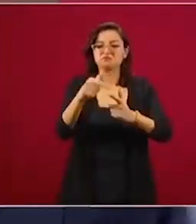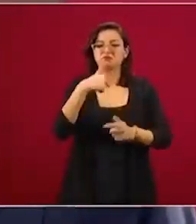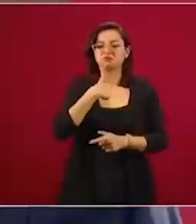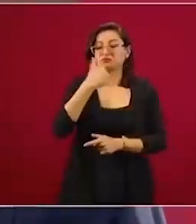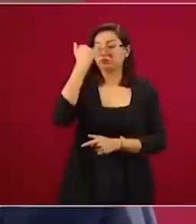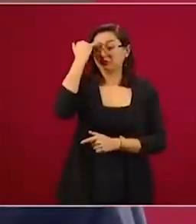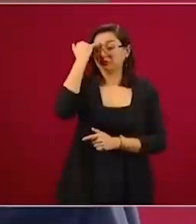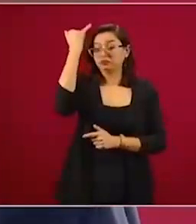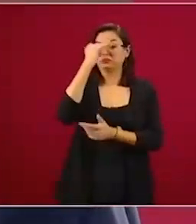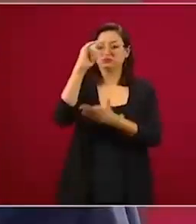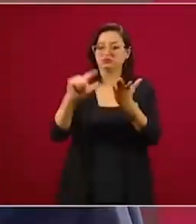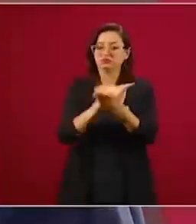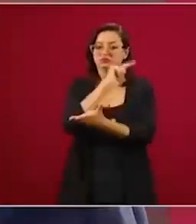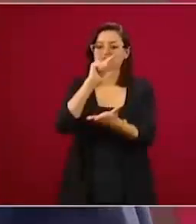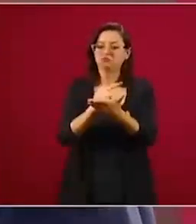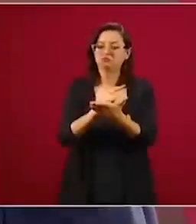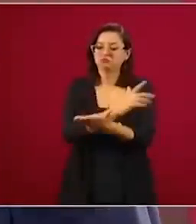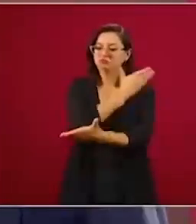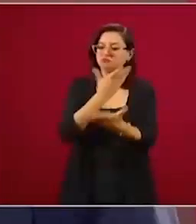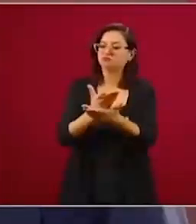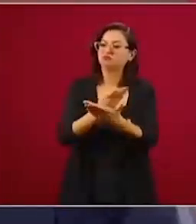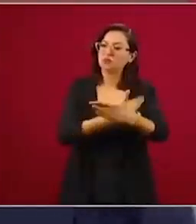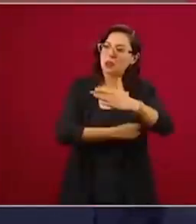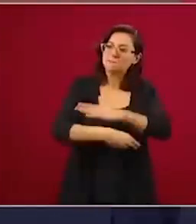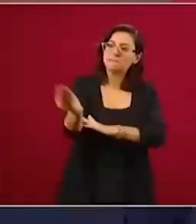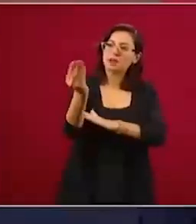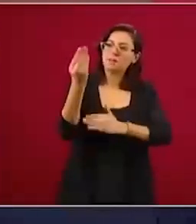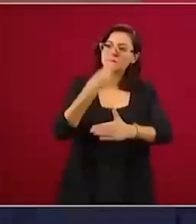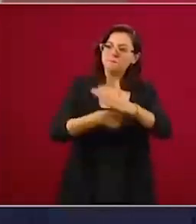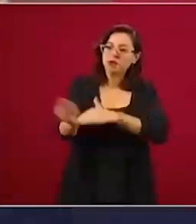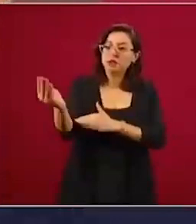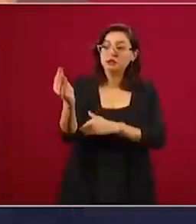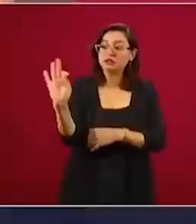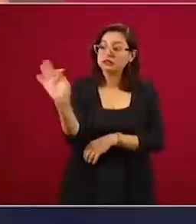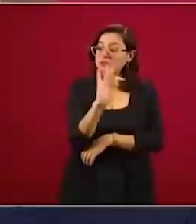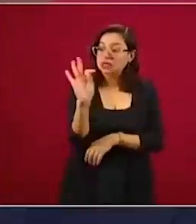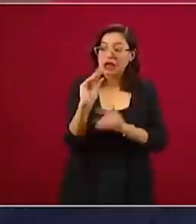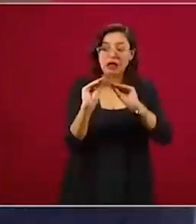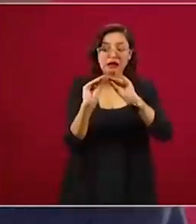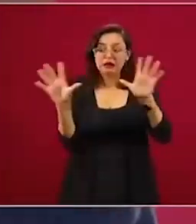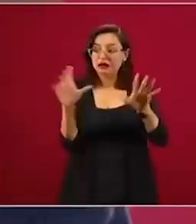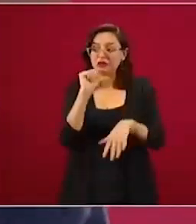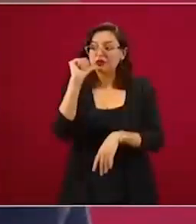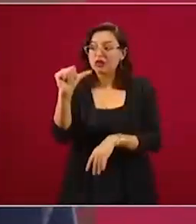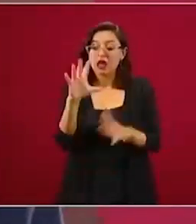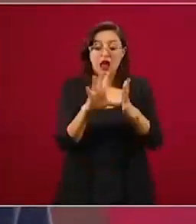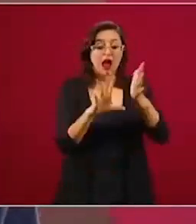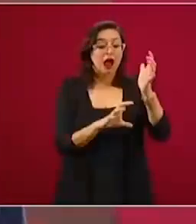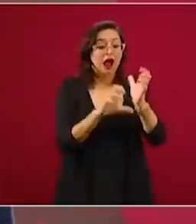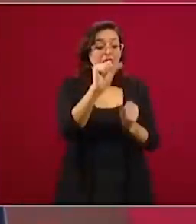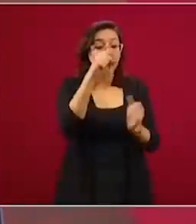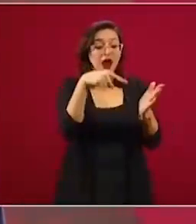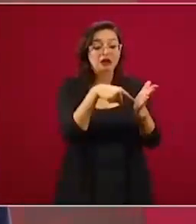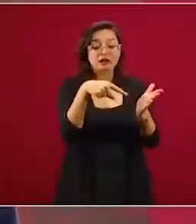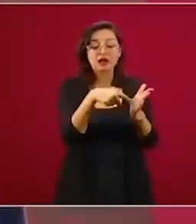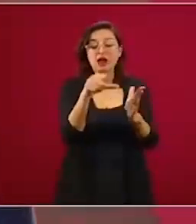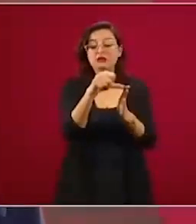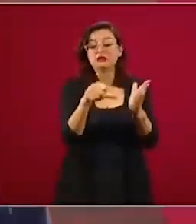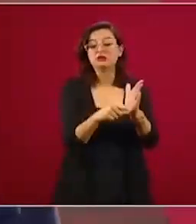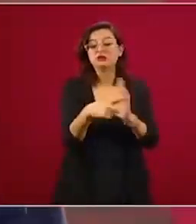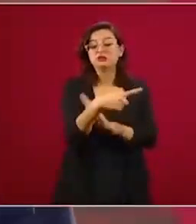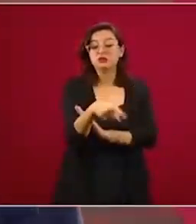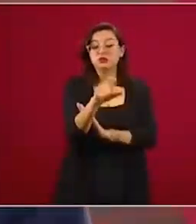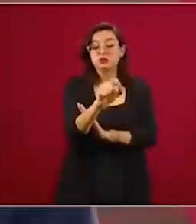de ley, si no quedó muy claro, como está en el artículo 127 de la Constitución,